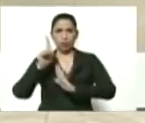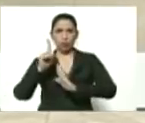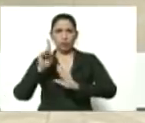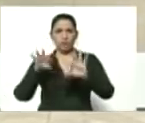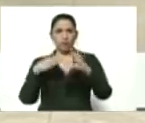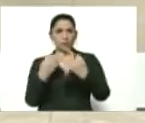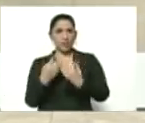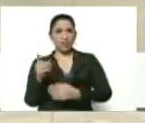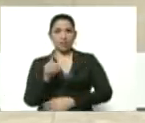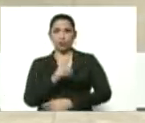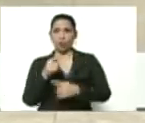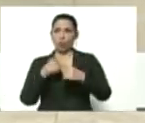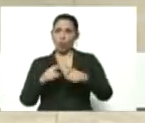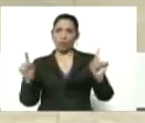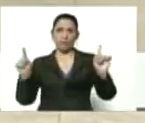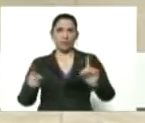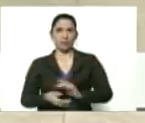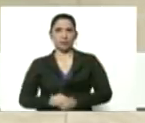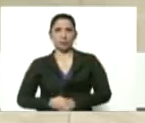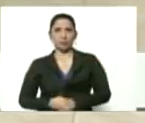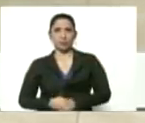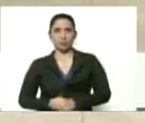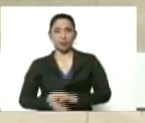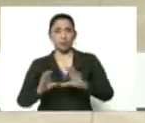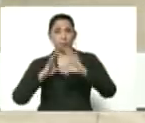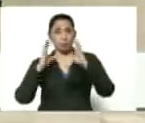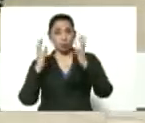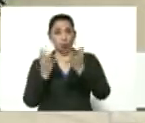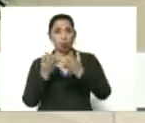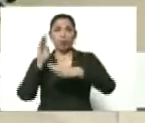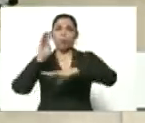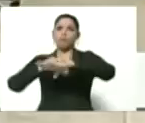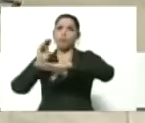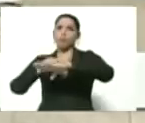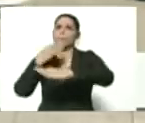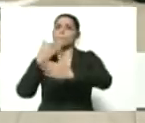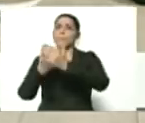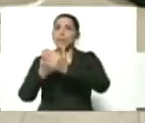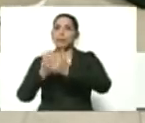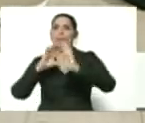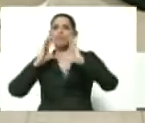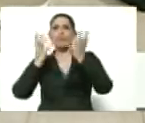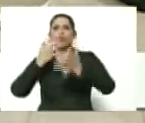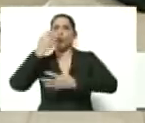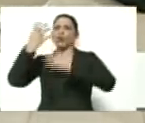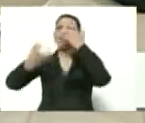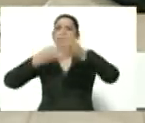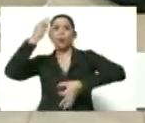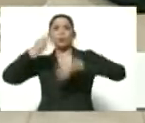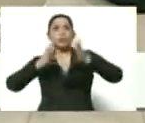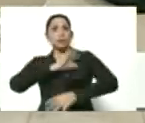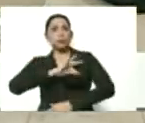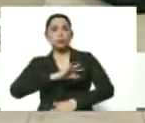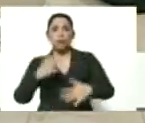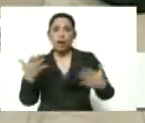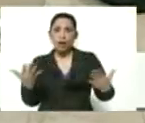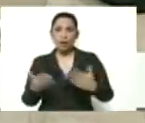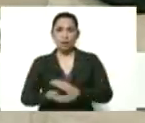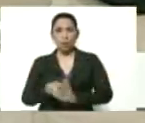al revés el mundo clama el mundo grita justicia social